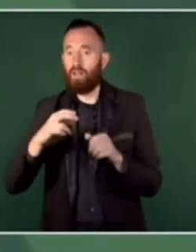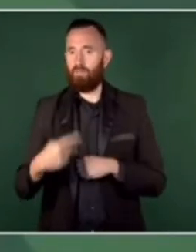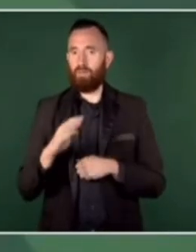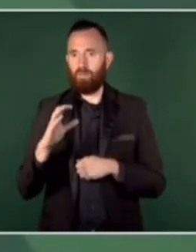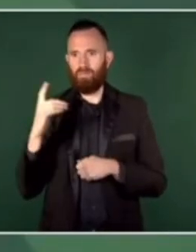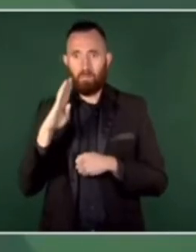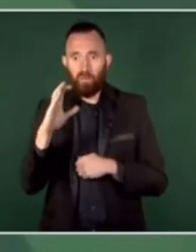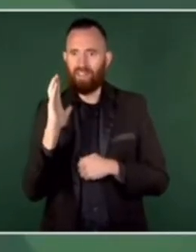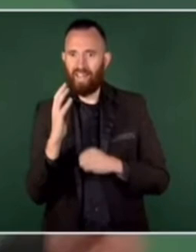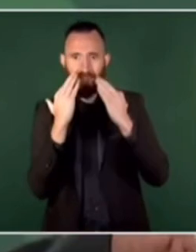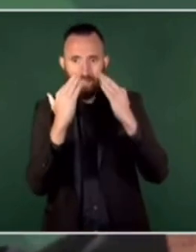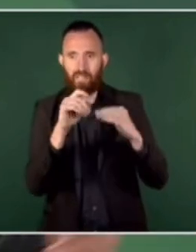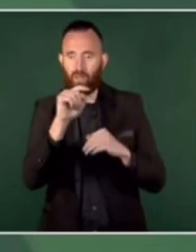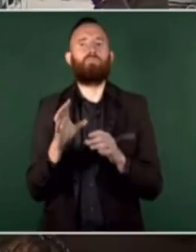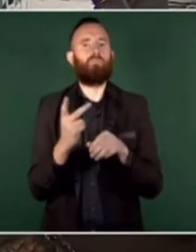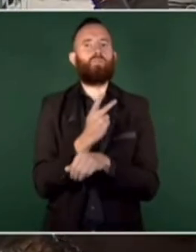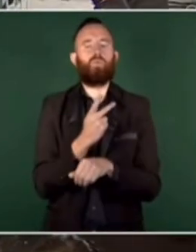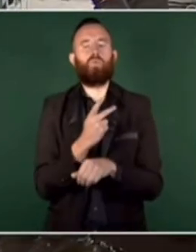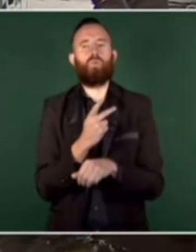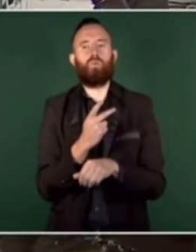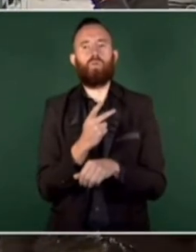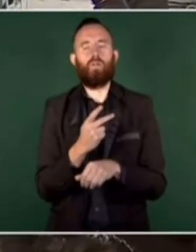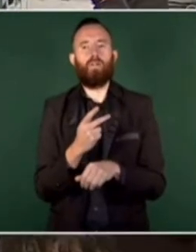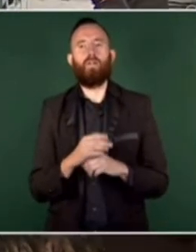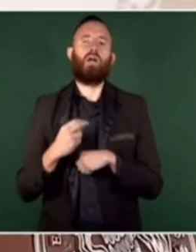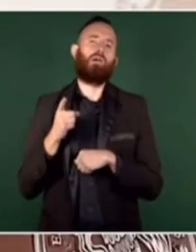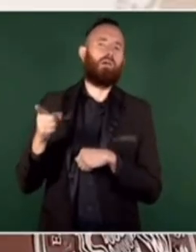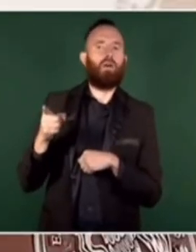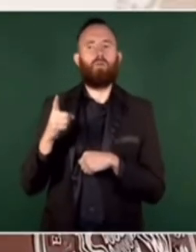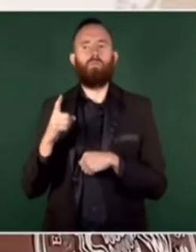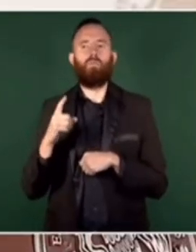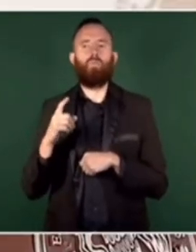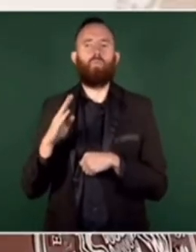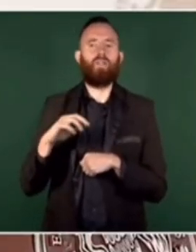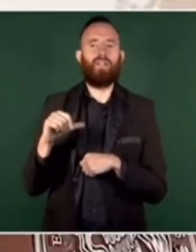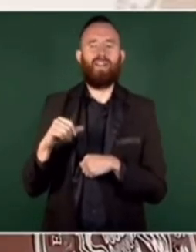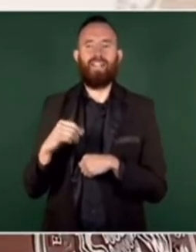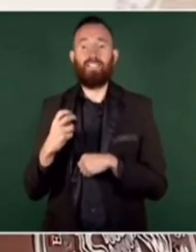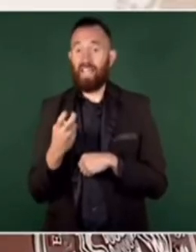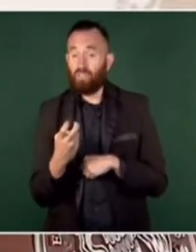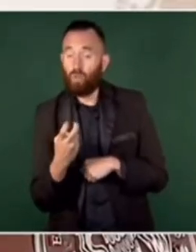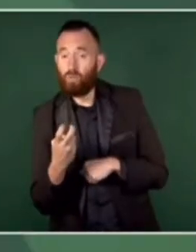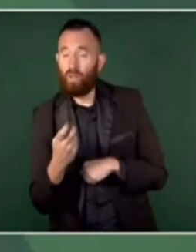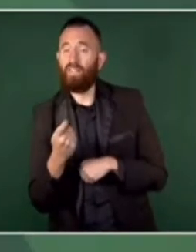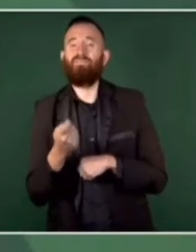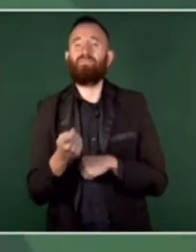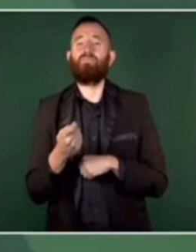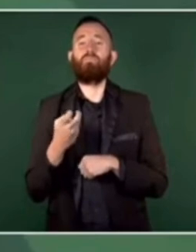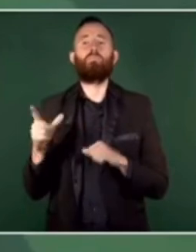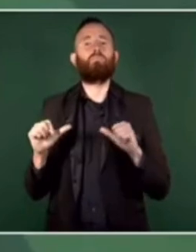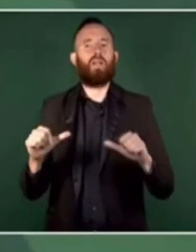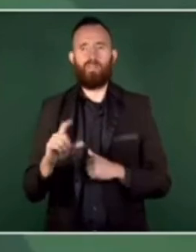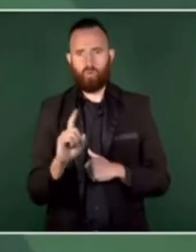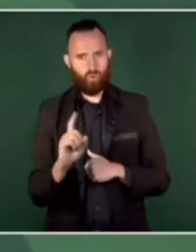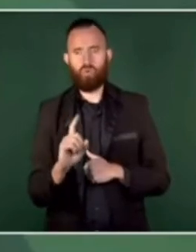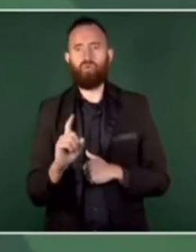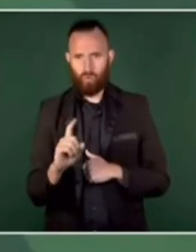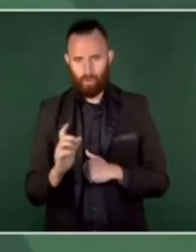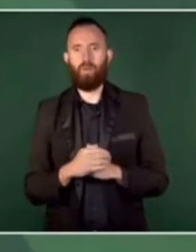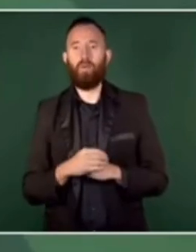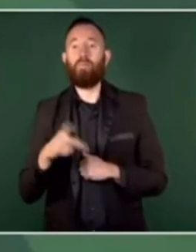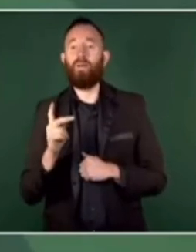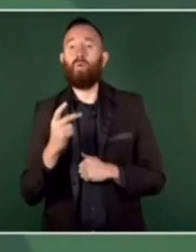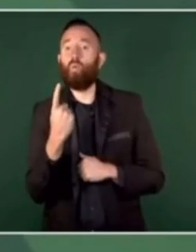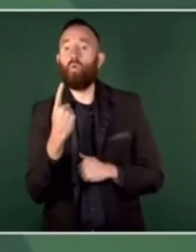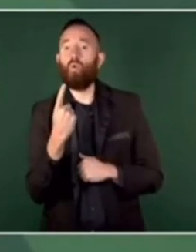notorio, entonces se da esta situación y quieren sacar raja. Esto no significa que haya impunidad, nada más es que